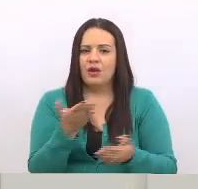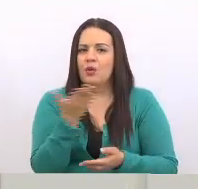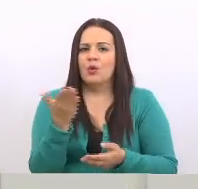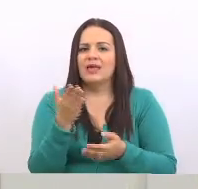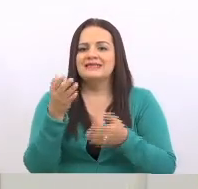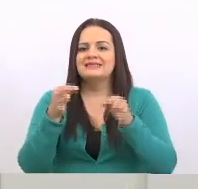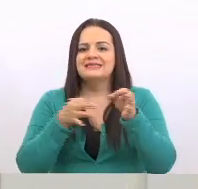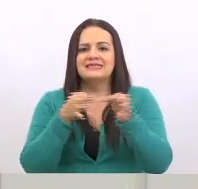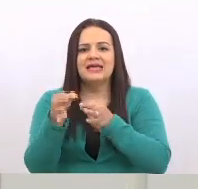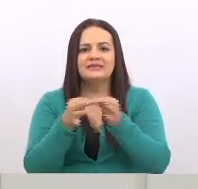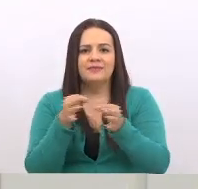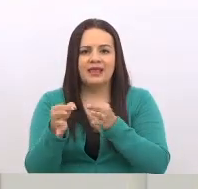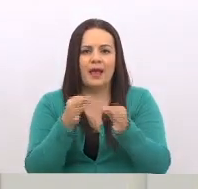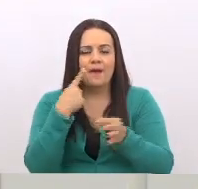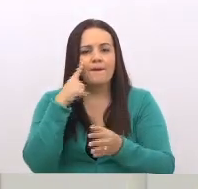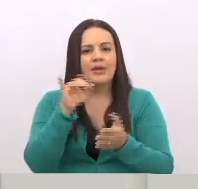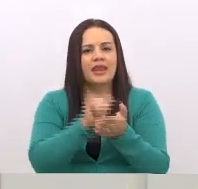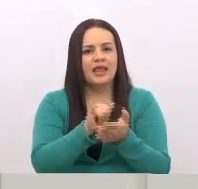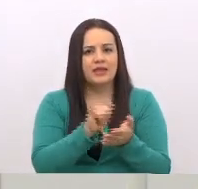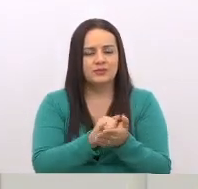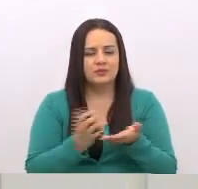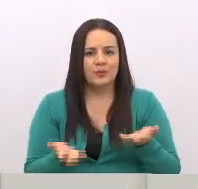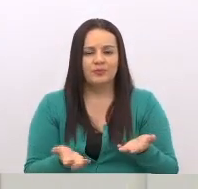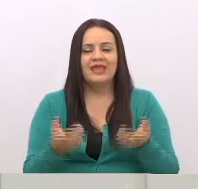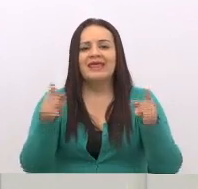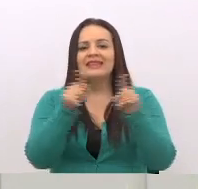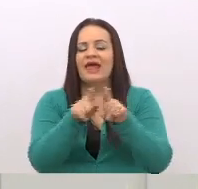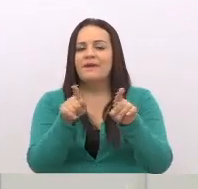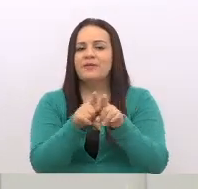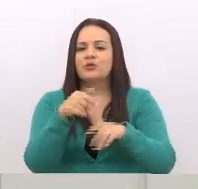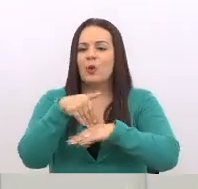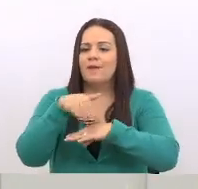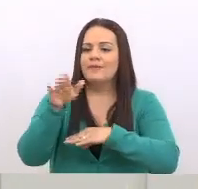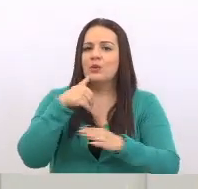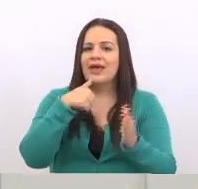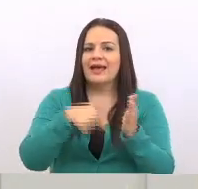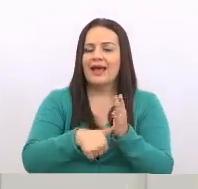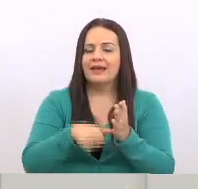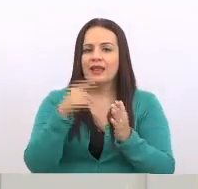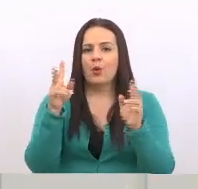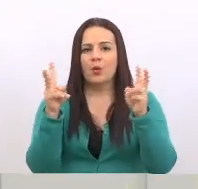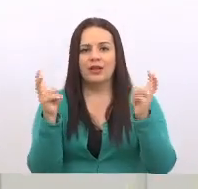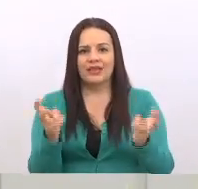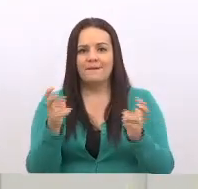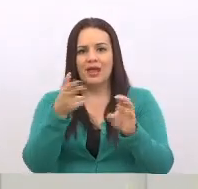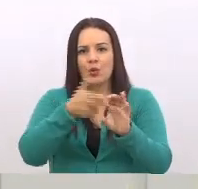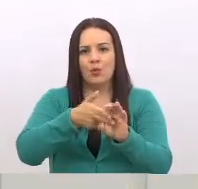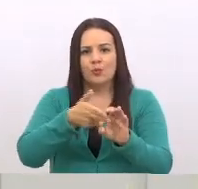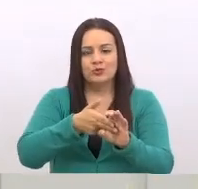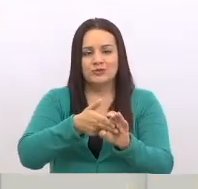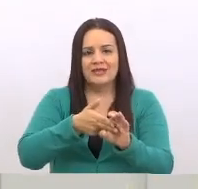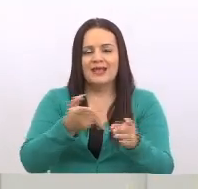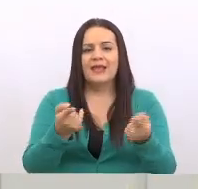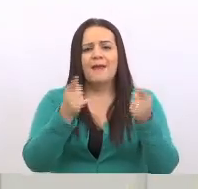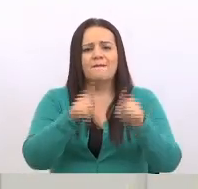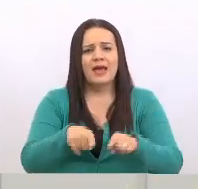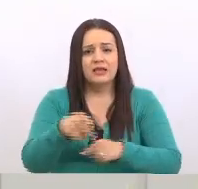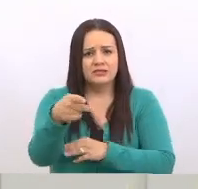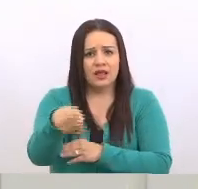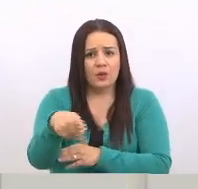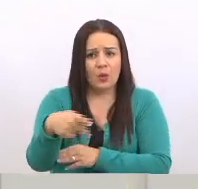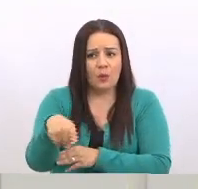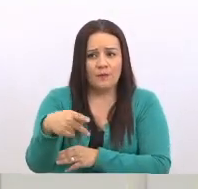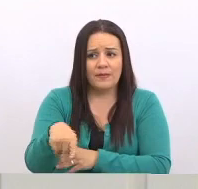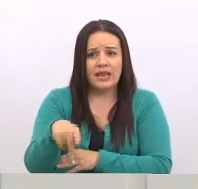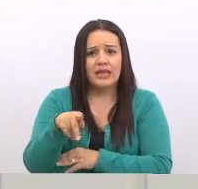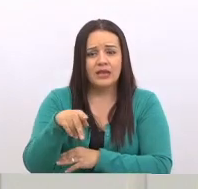justificando para ello. También he dirigido una carta con el tema del combustible. Resulta que se corre peligro de que